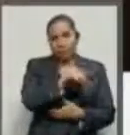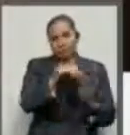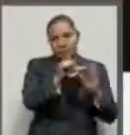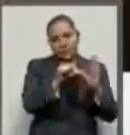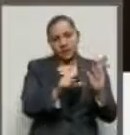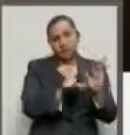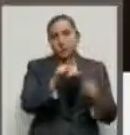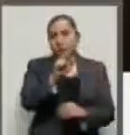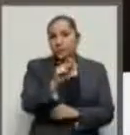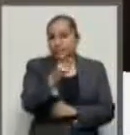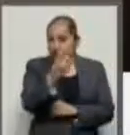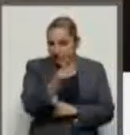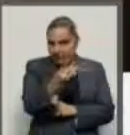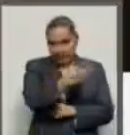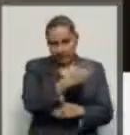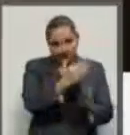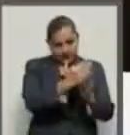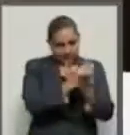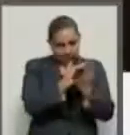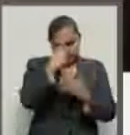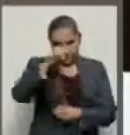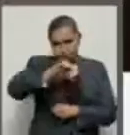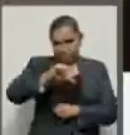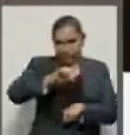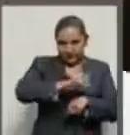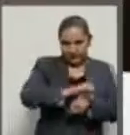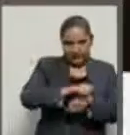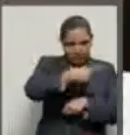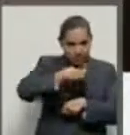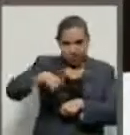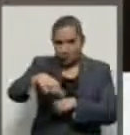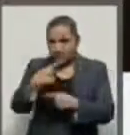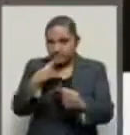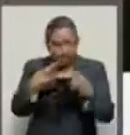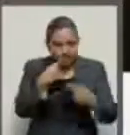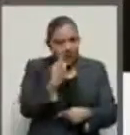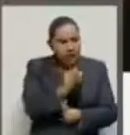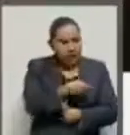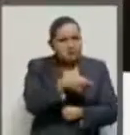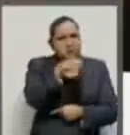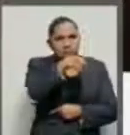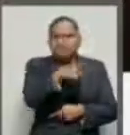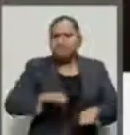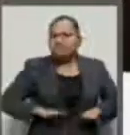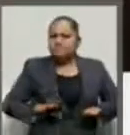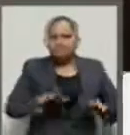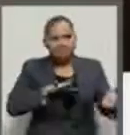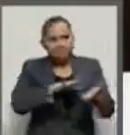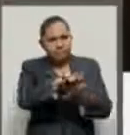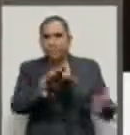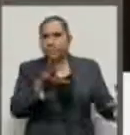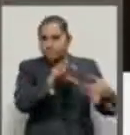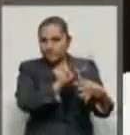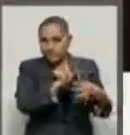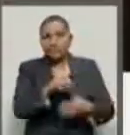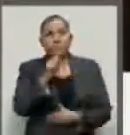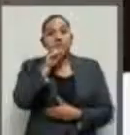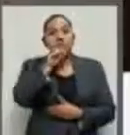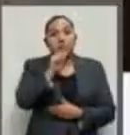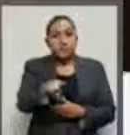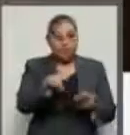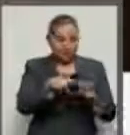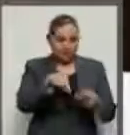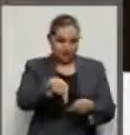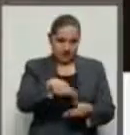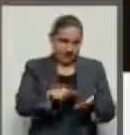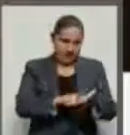del decreto que hoy discutimos. Otros beneficios que traerán consigo esta ley es la